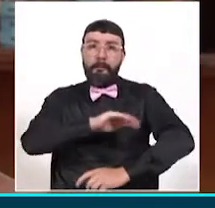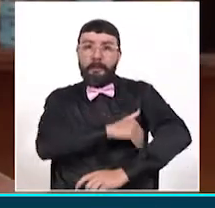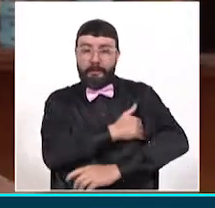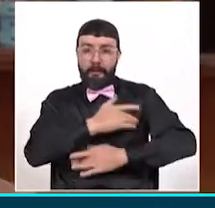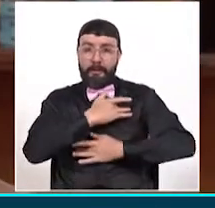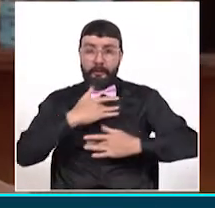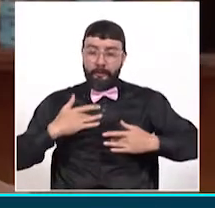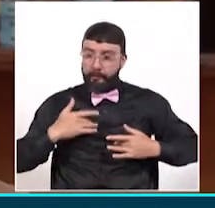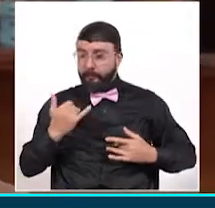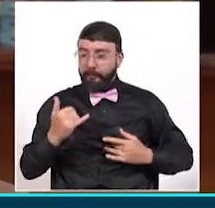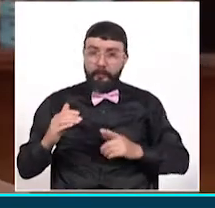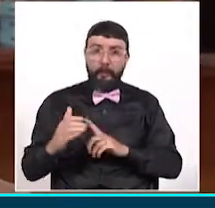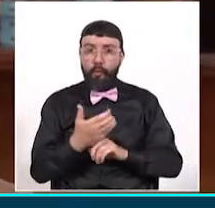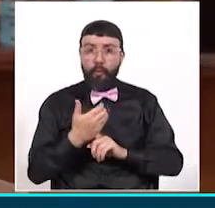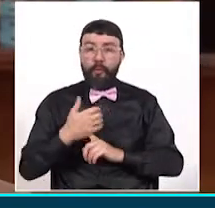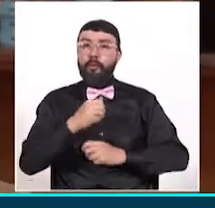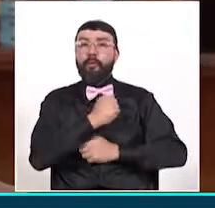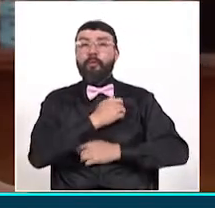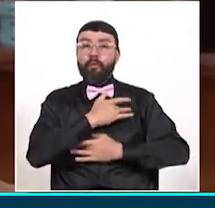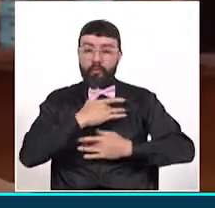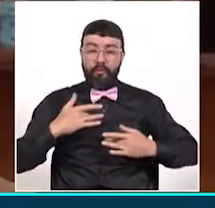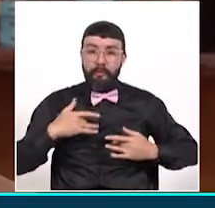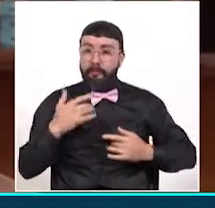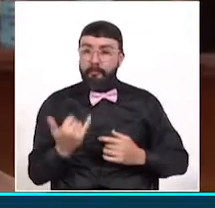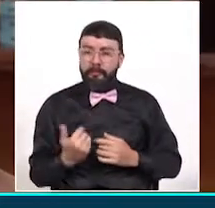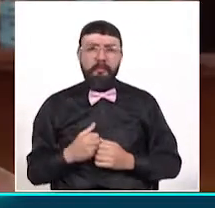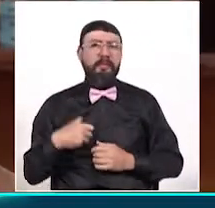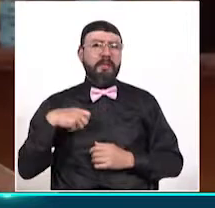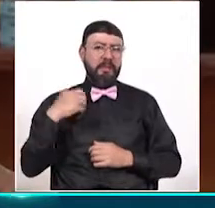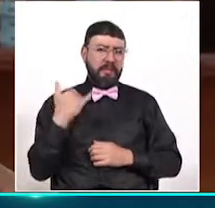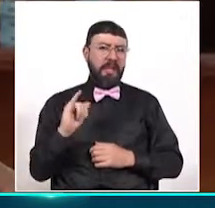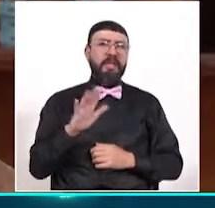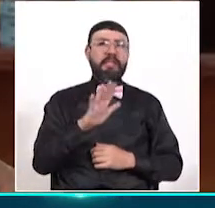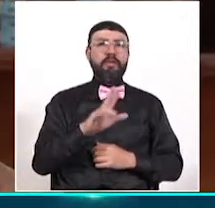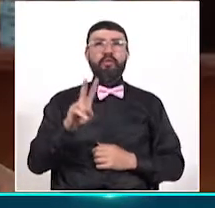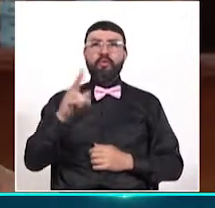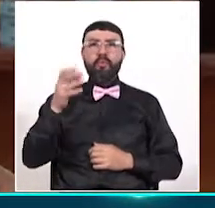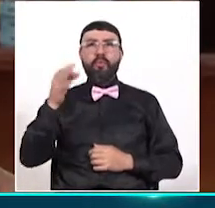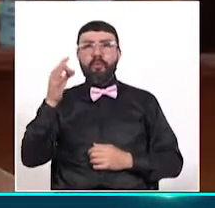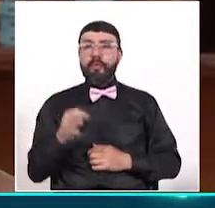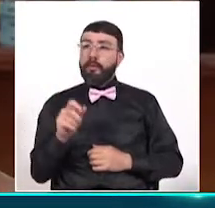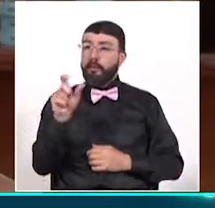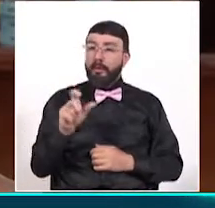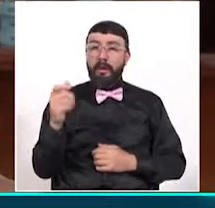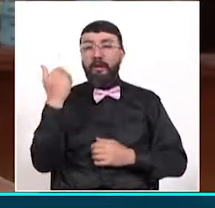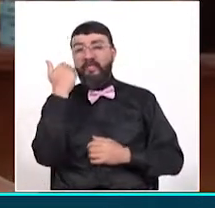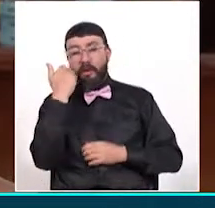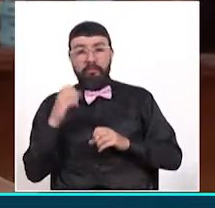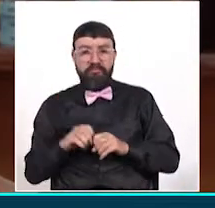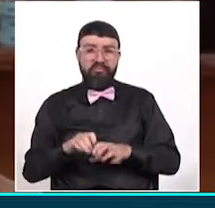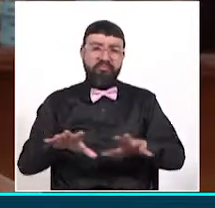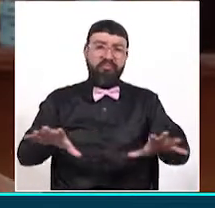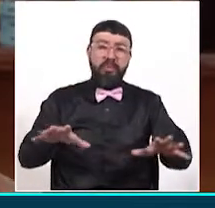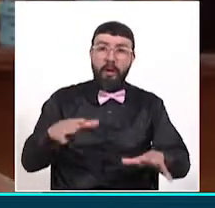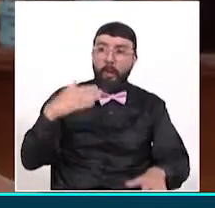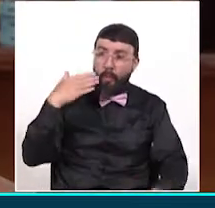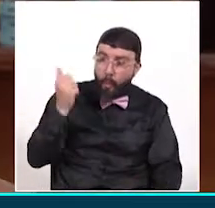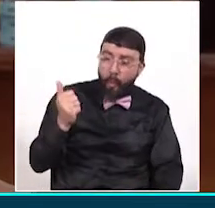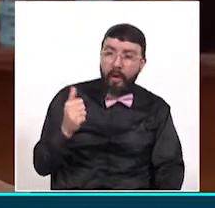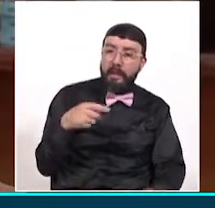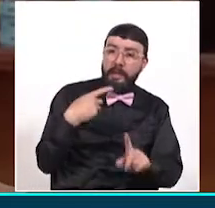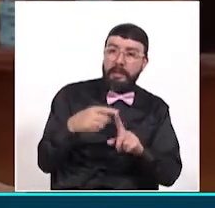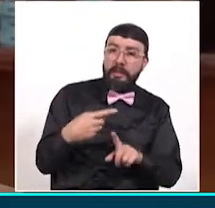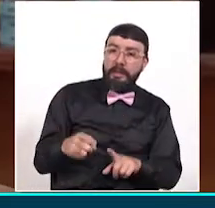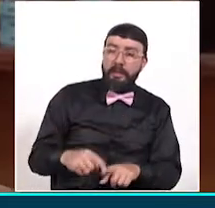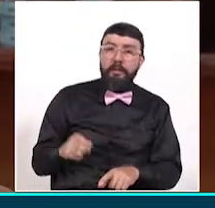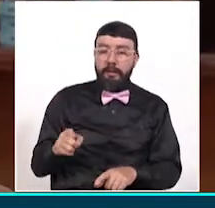y Protección Social. A hoy tenemos un 52 por ciento de contagiadas mujeres que hemos tenido en